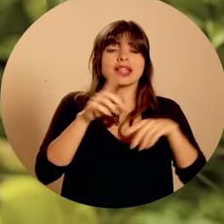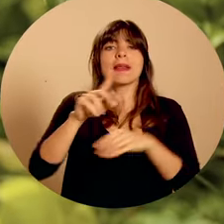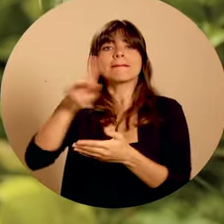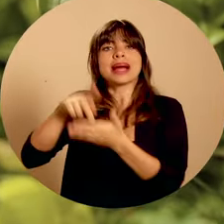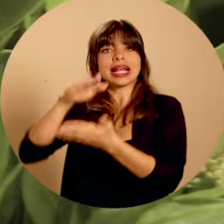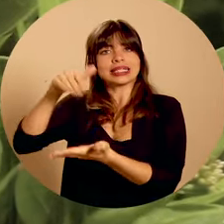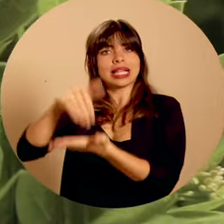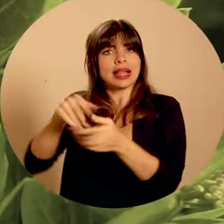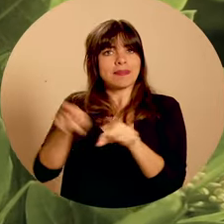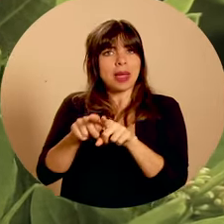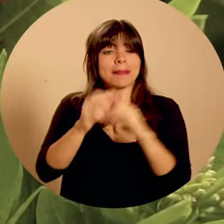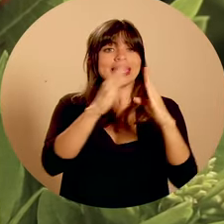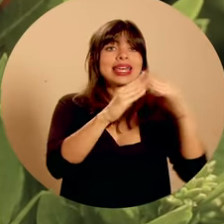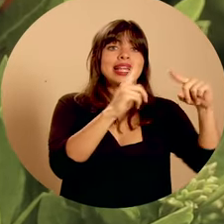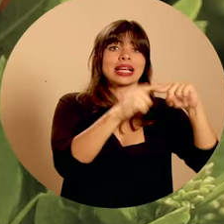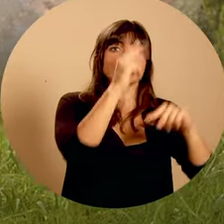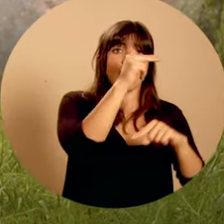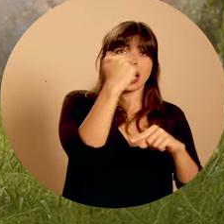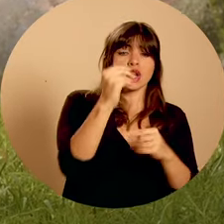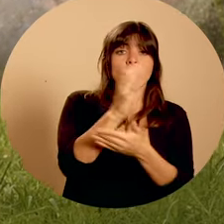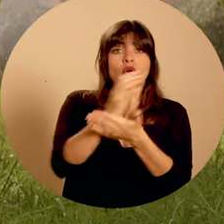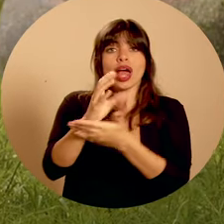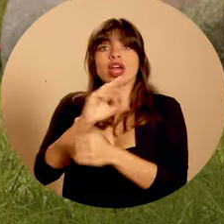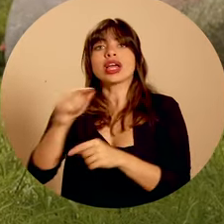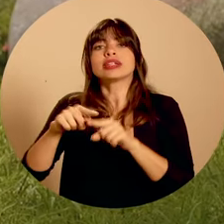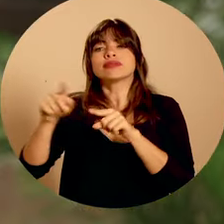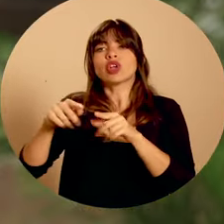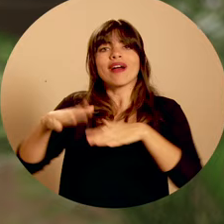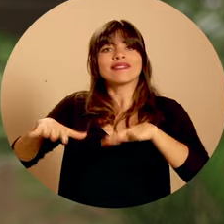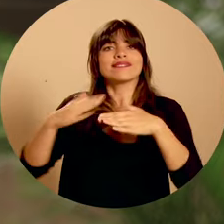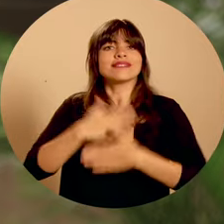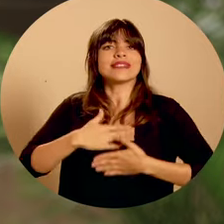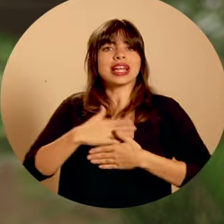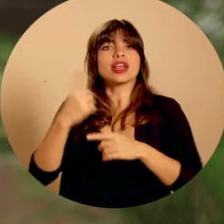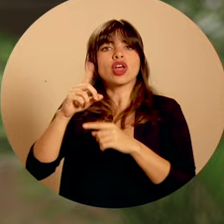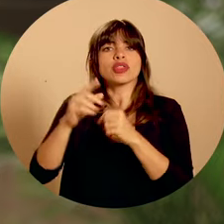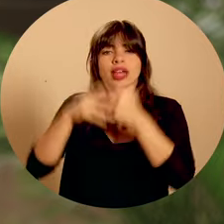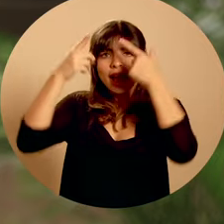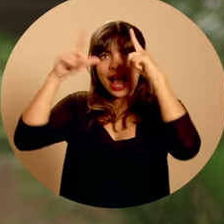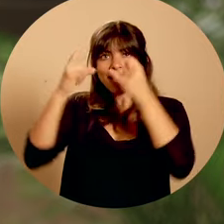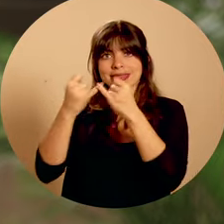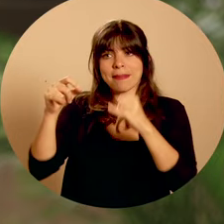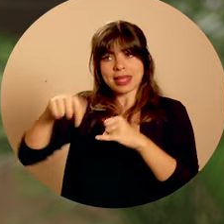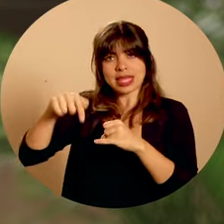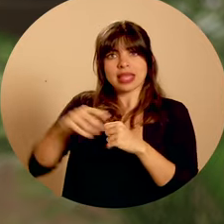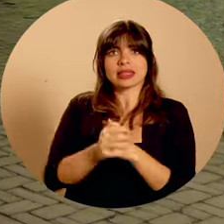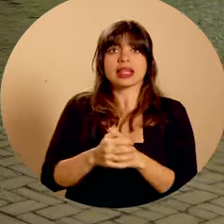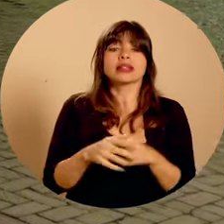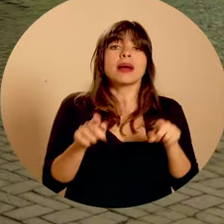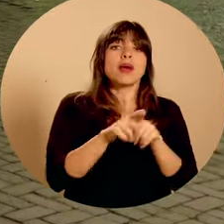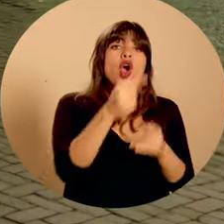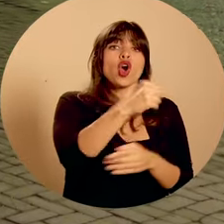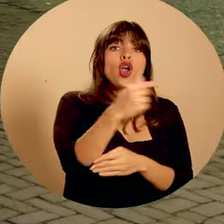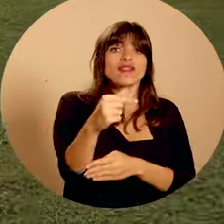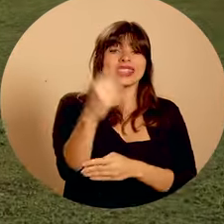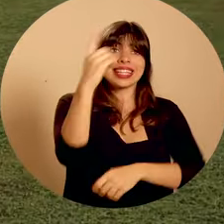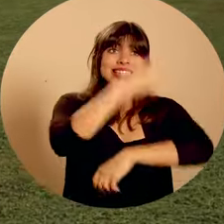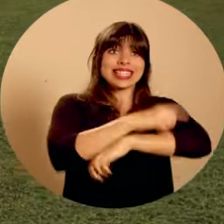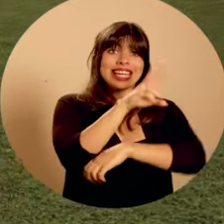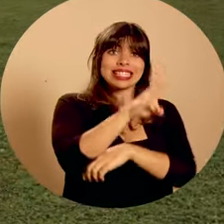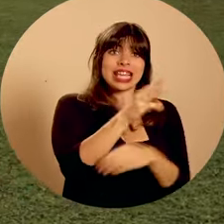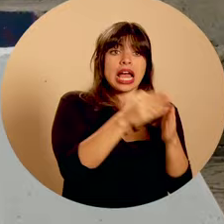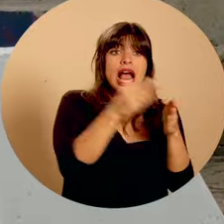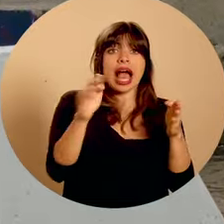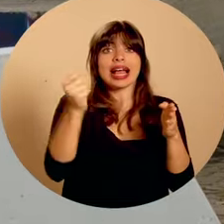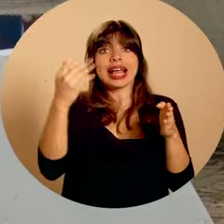explanada del Parque Central, en la Iglesia Católica, el Liceo y la zona ferial de la Cámara de Ganaderos Independientes. En Golfito, a partir del día